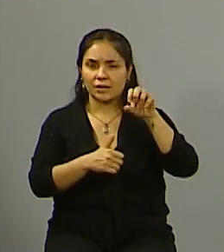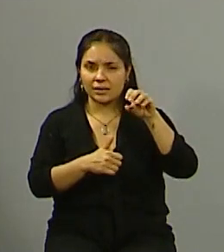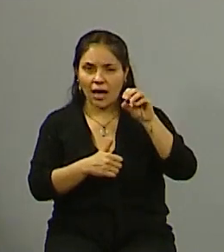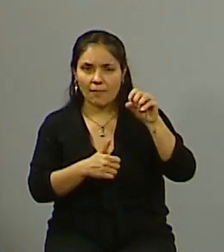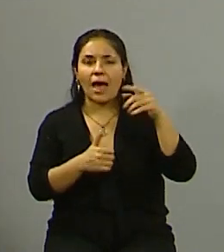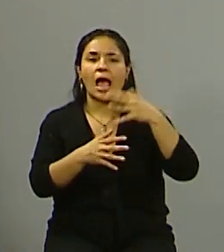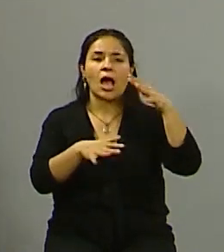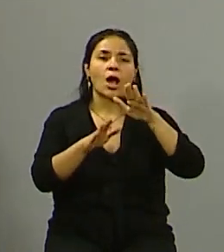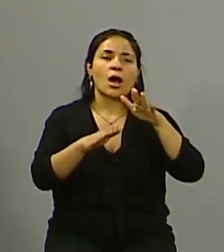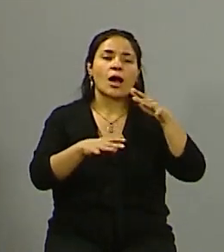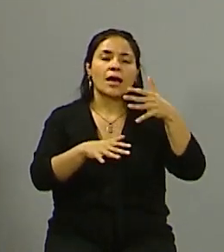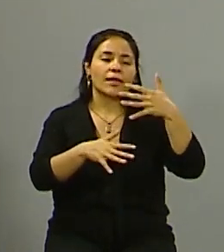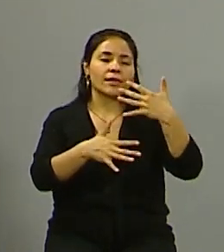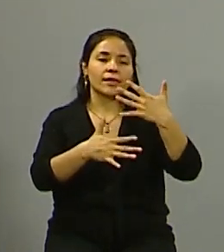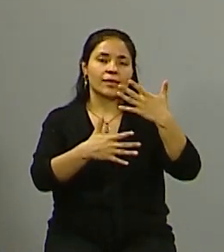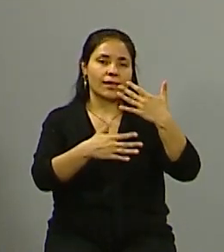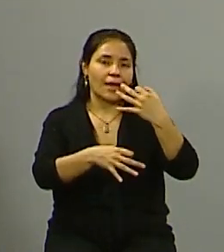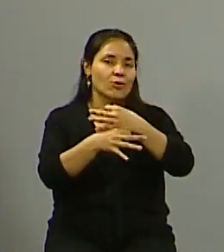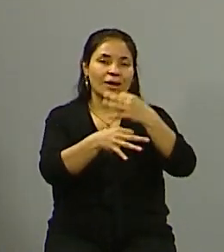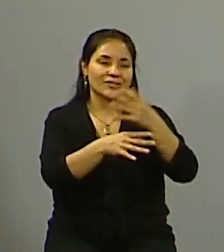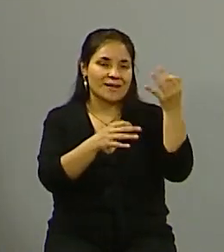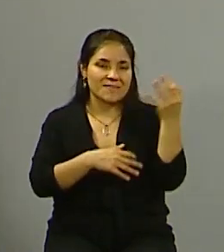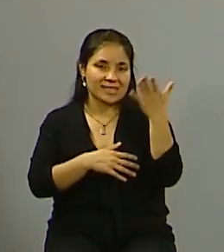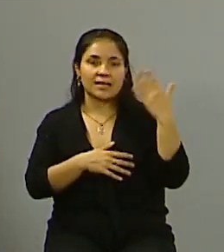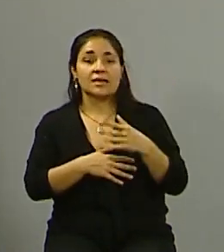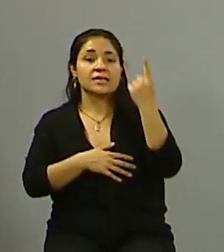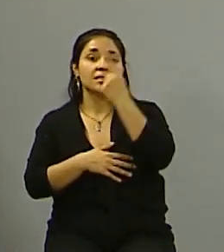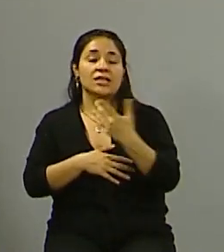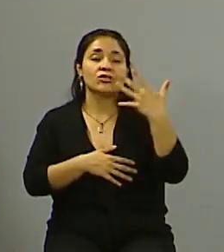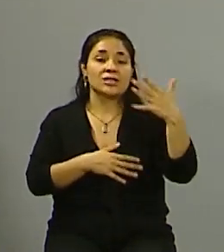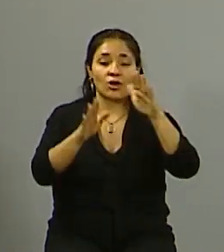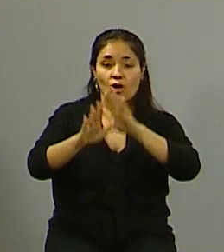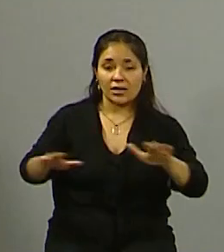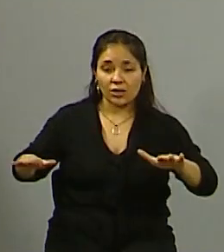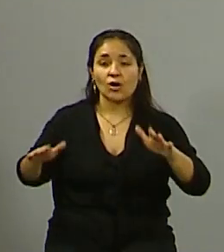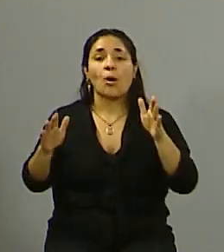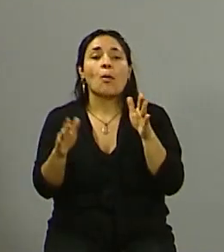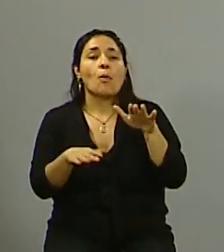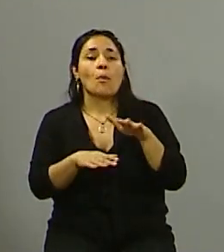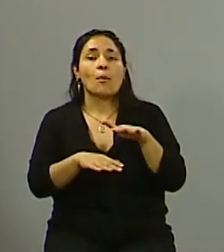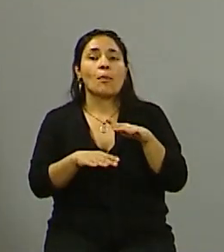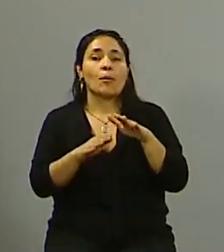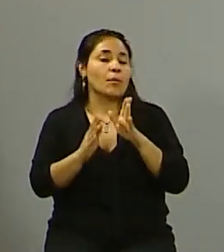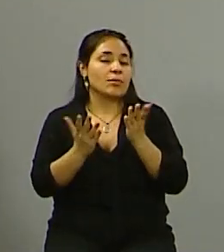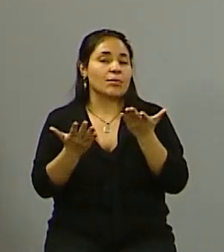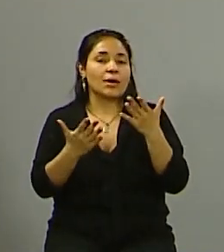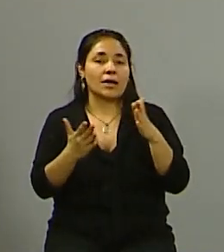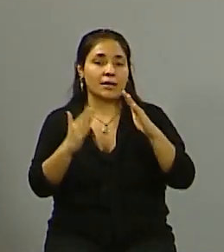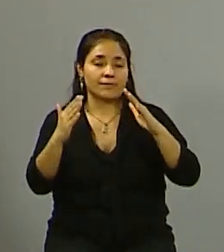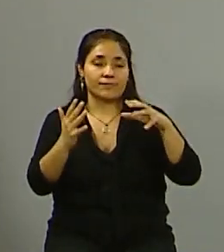vivimos. Entonces son 105 chicos del barrio de La Gloria que tienen una educación inicial como la puede tener cualquier